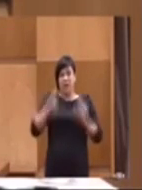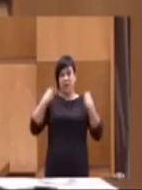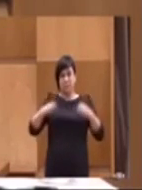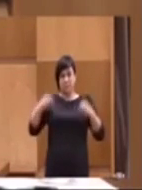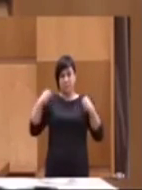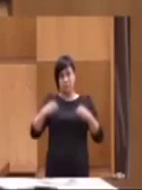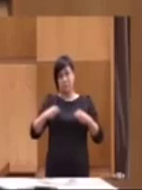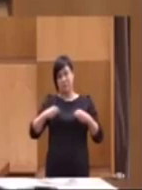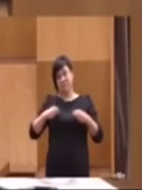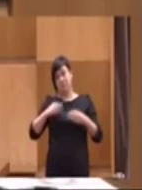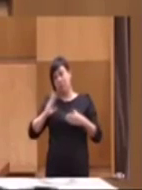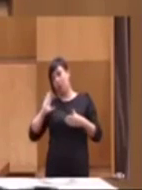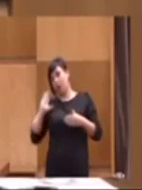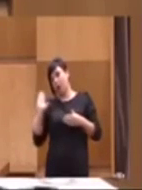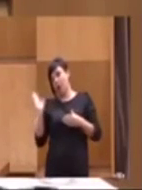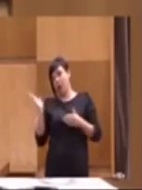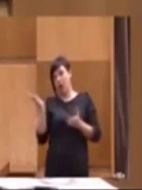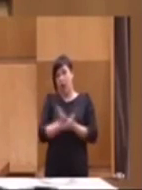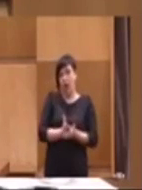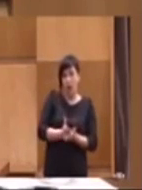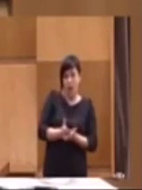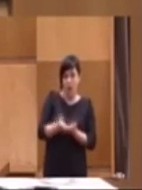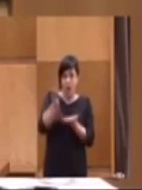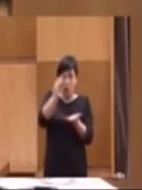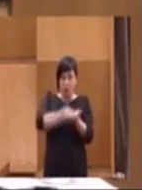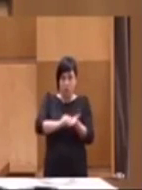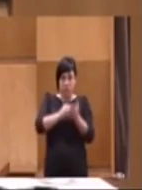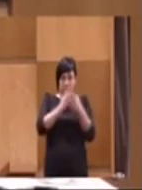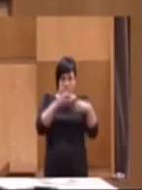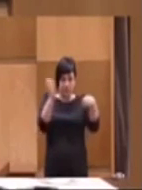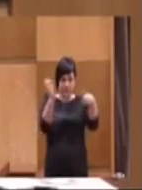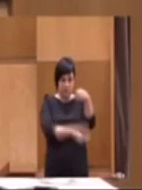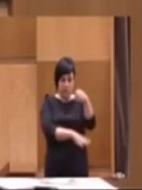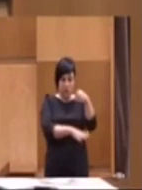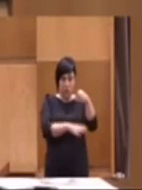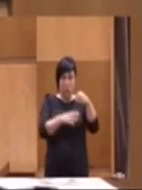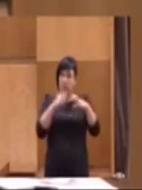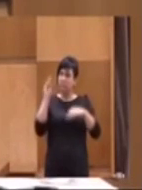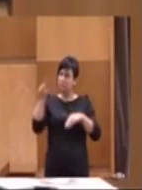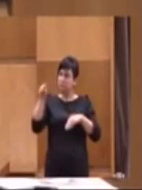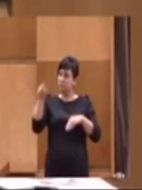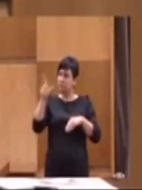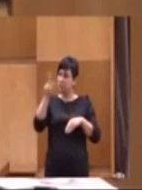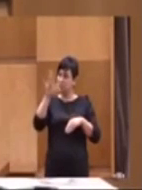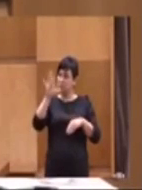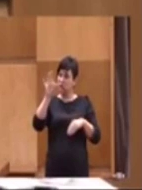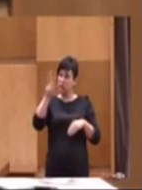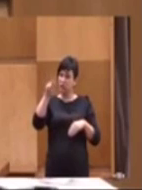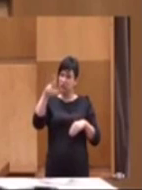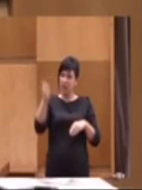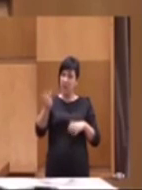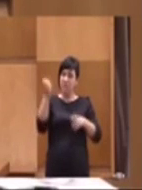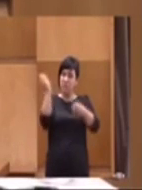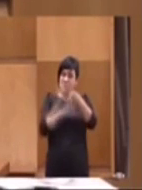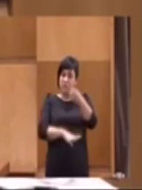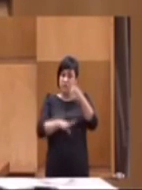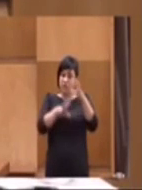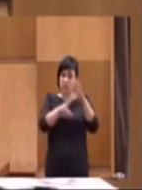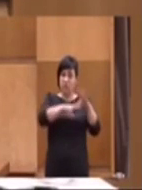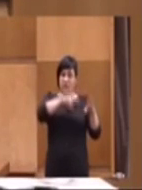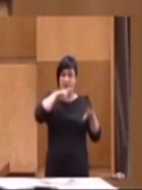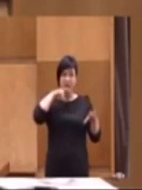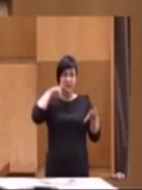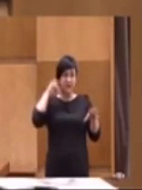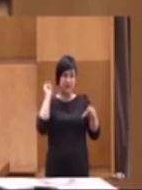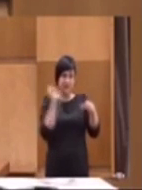al fondo de reserva de las pensiones. Pero, Cristina, permíteme que te haga una corrección. Si el fondo de reserva se hubiese utilizado, al menos,